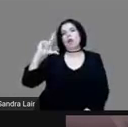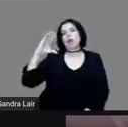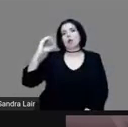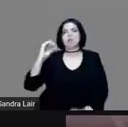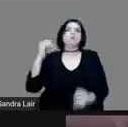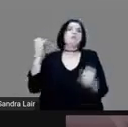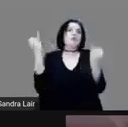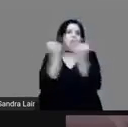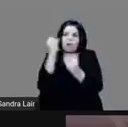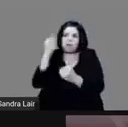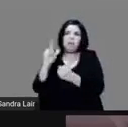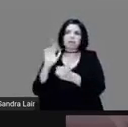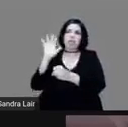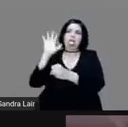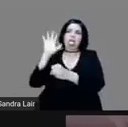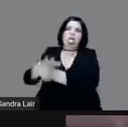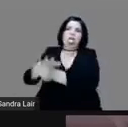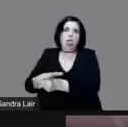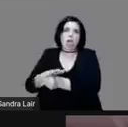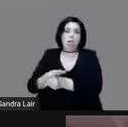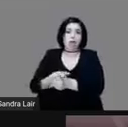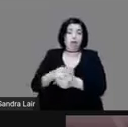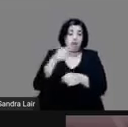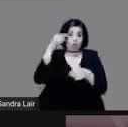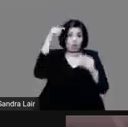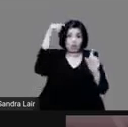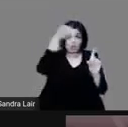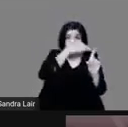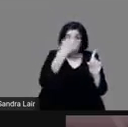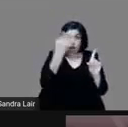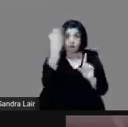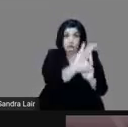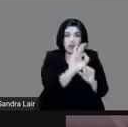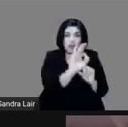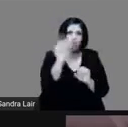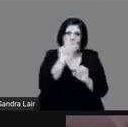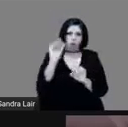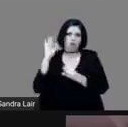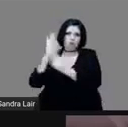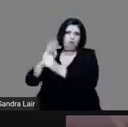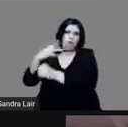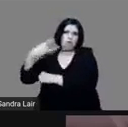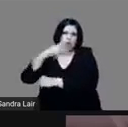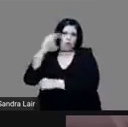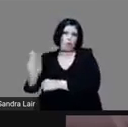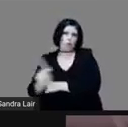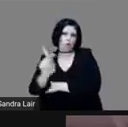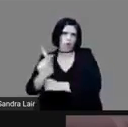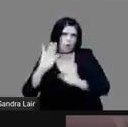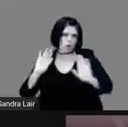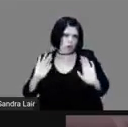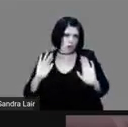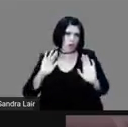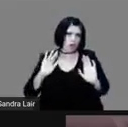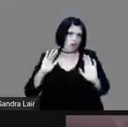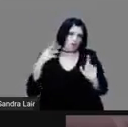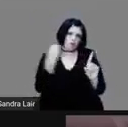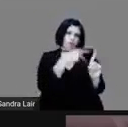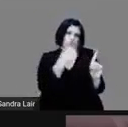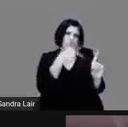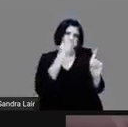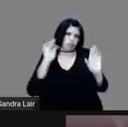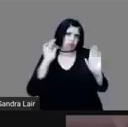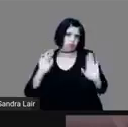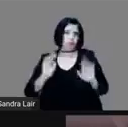Tenochtitlán entonces no era traidora estaba defendiendo a su pueblo muy bien doctor pues vamos terminando la